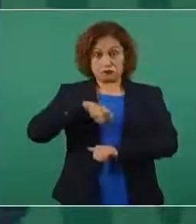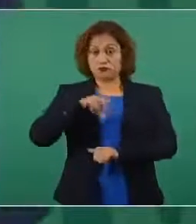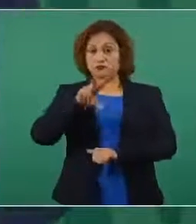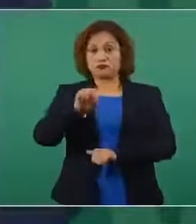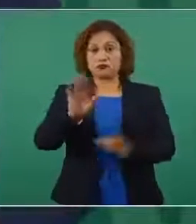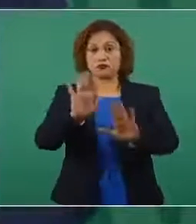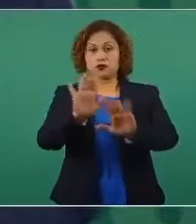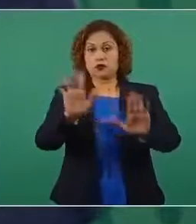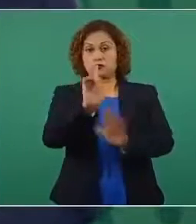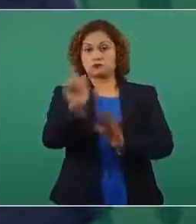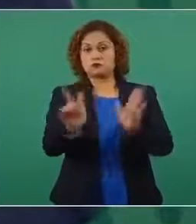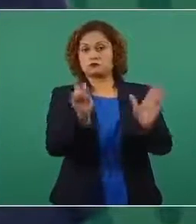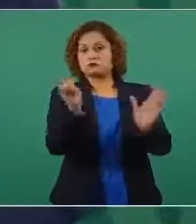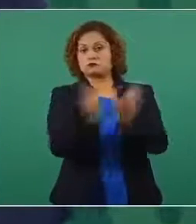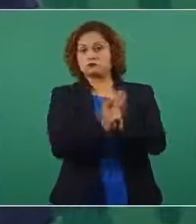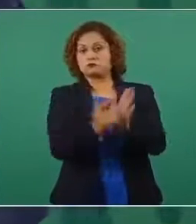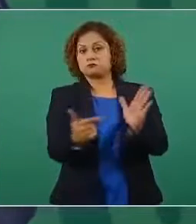ley